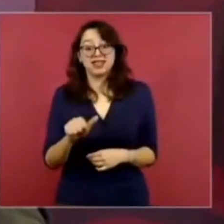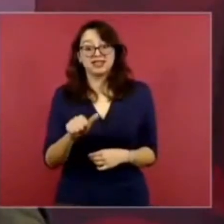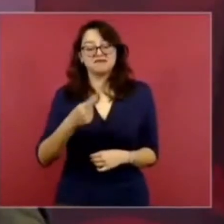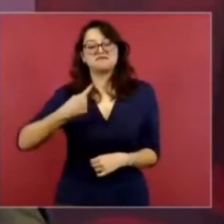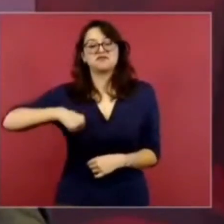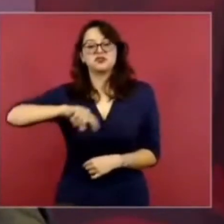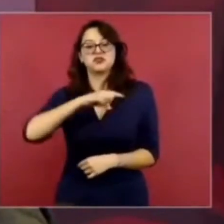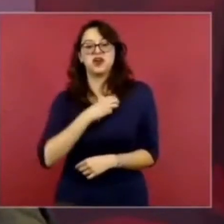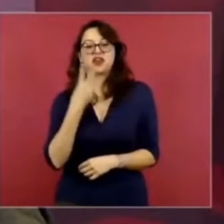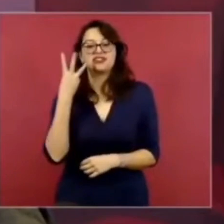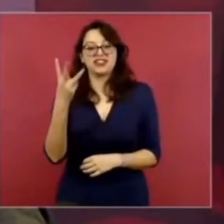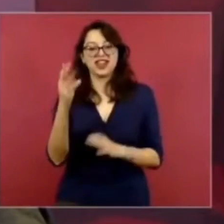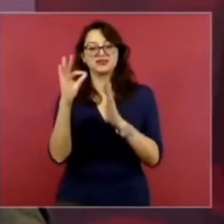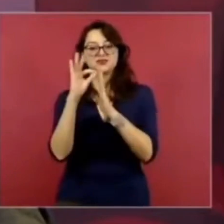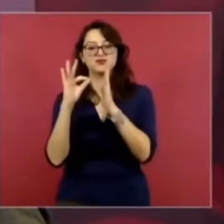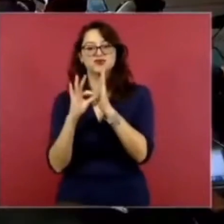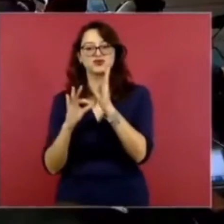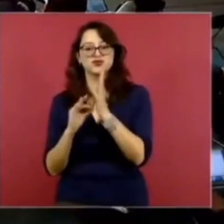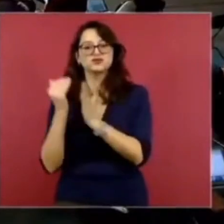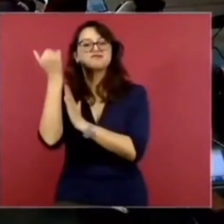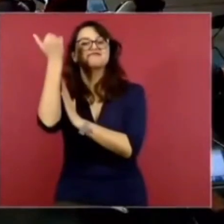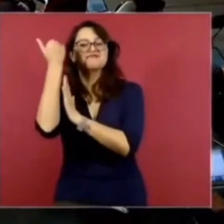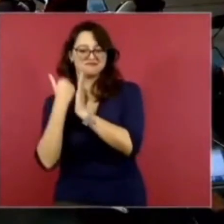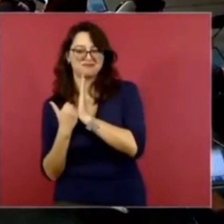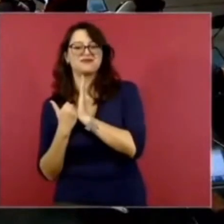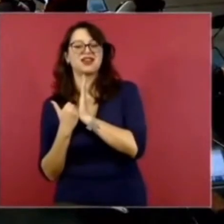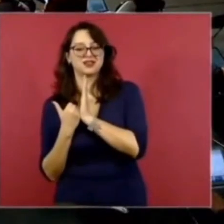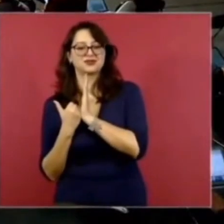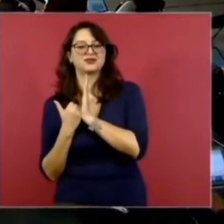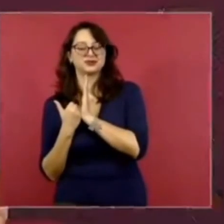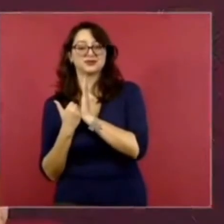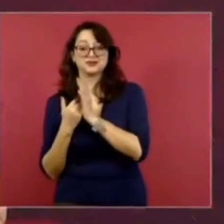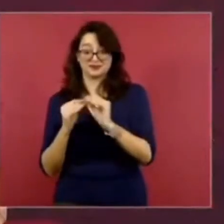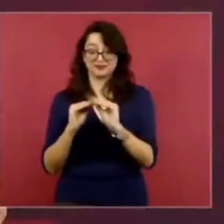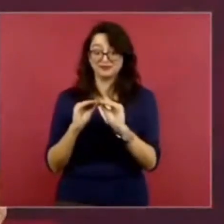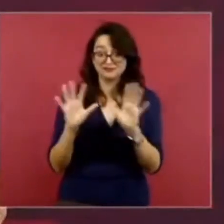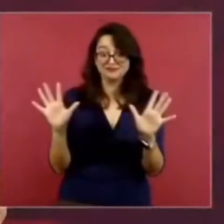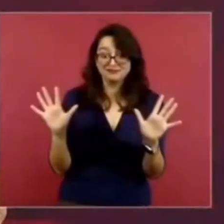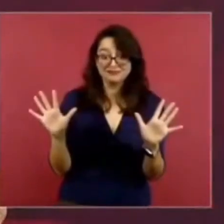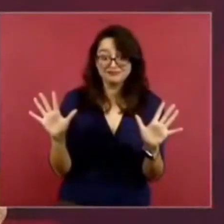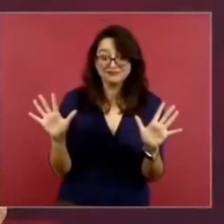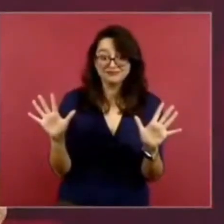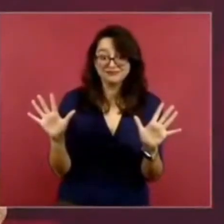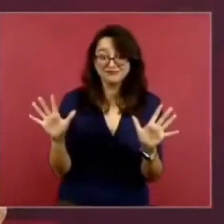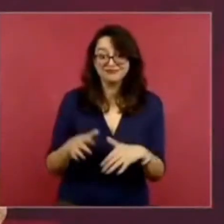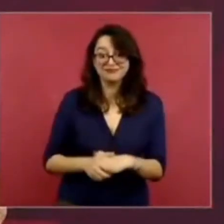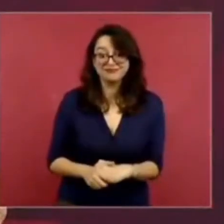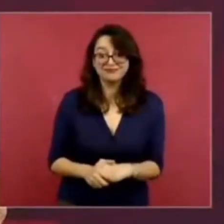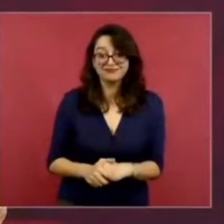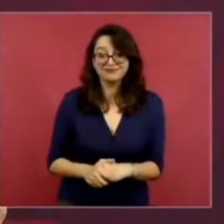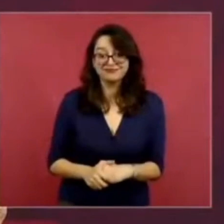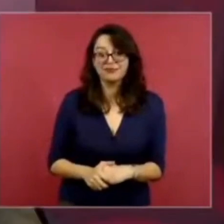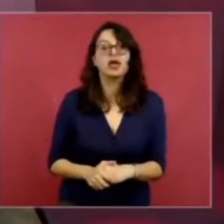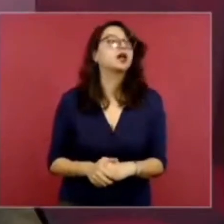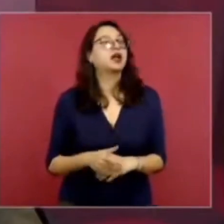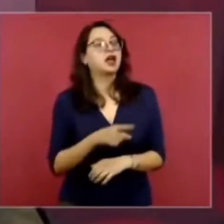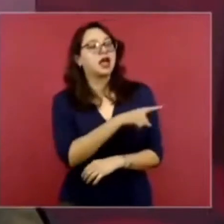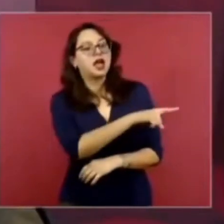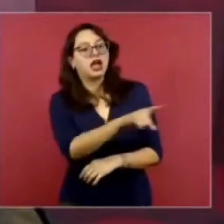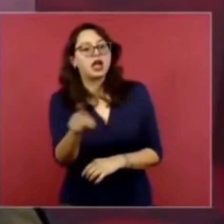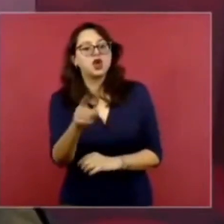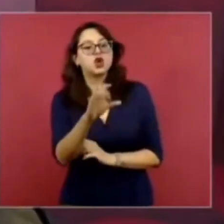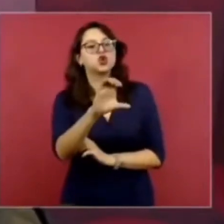¿Lista, claro? Y ahora quiero a Chumel y a todos los